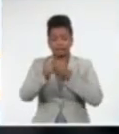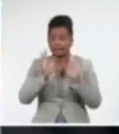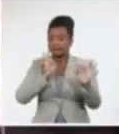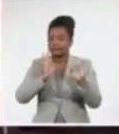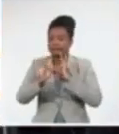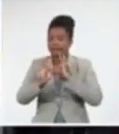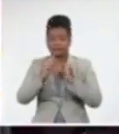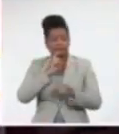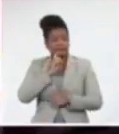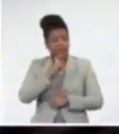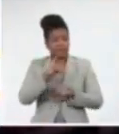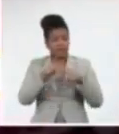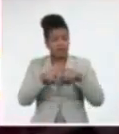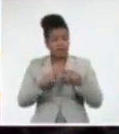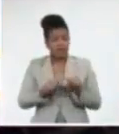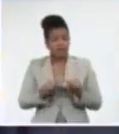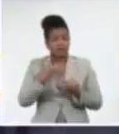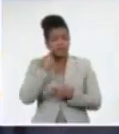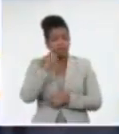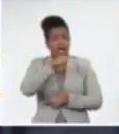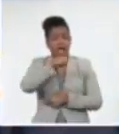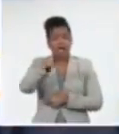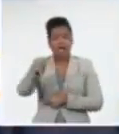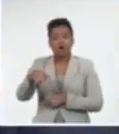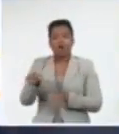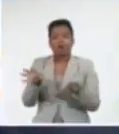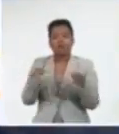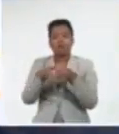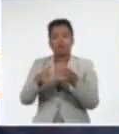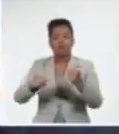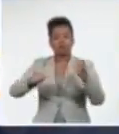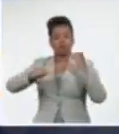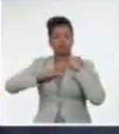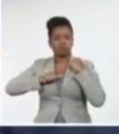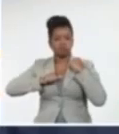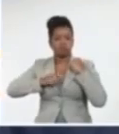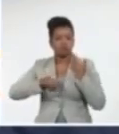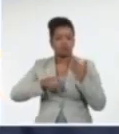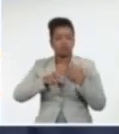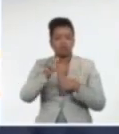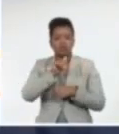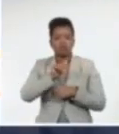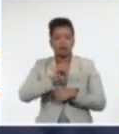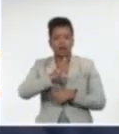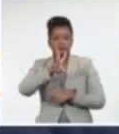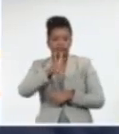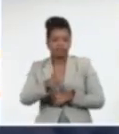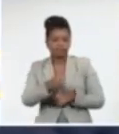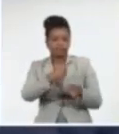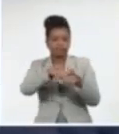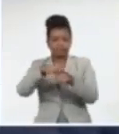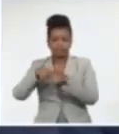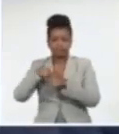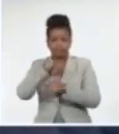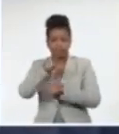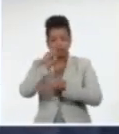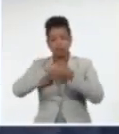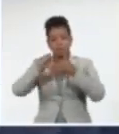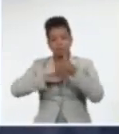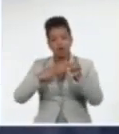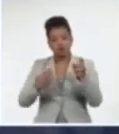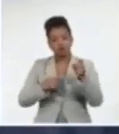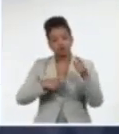presencia de los maras o grupos del crimen organizado. El despliegue prosigue con una activa estrategia de enfrentamiento a los